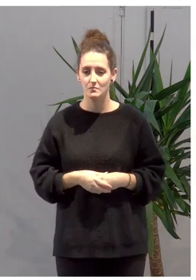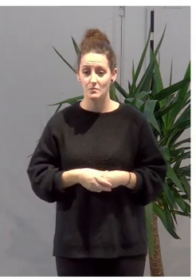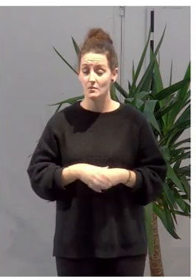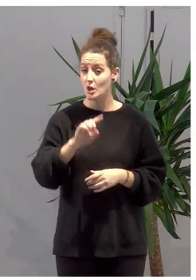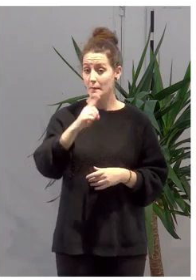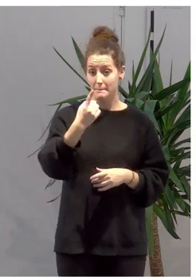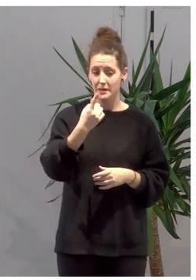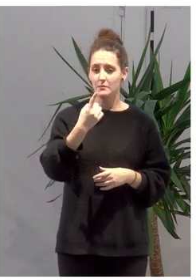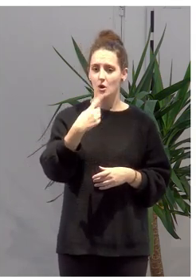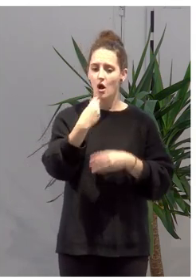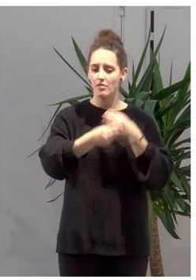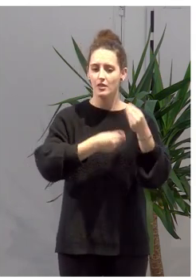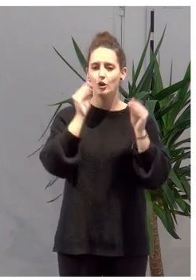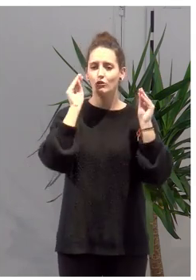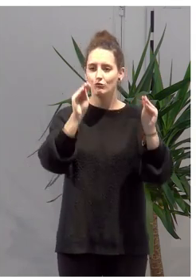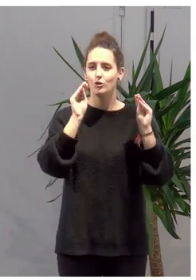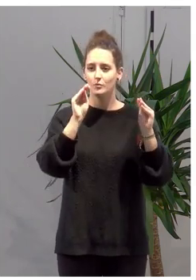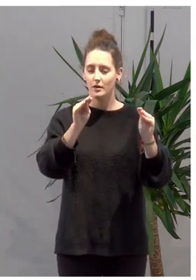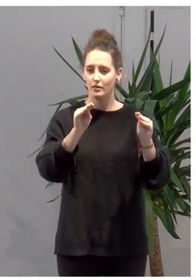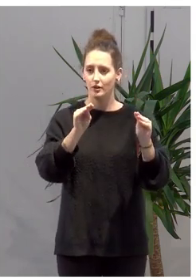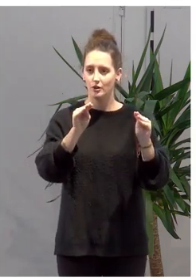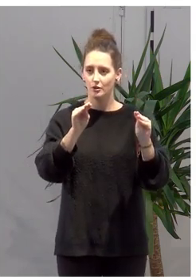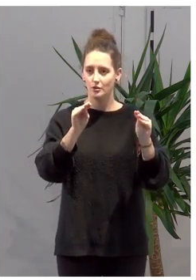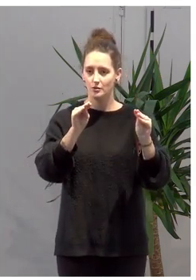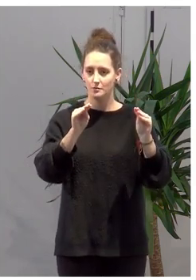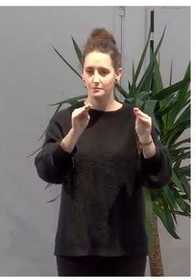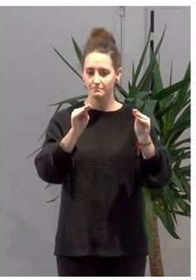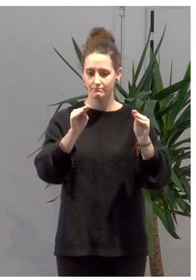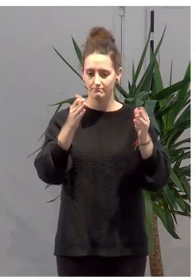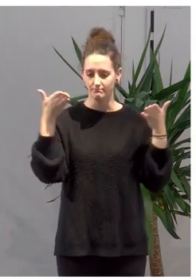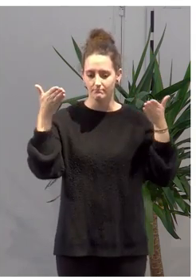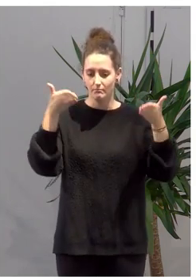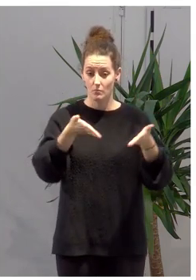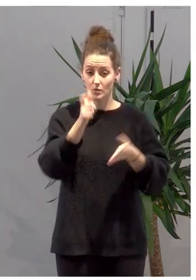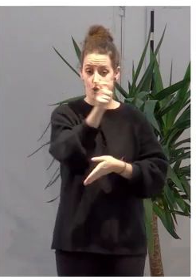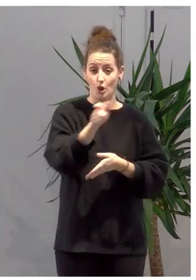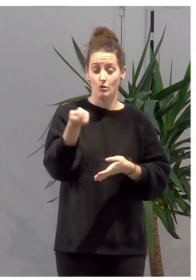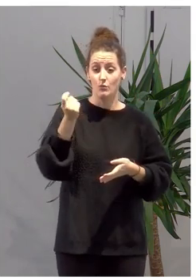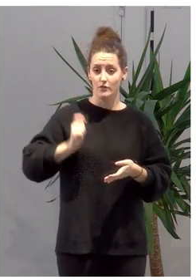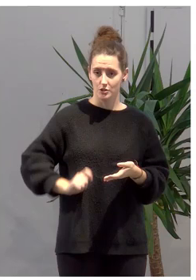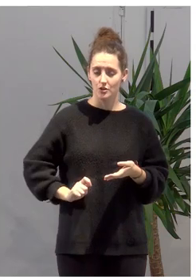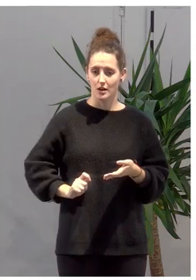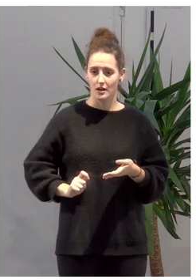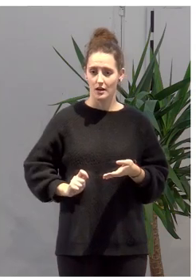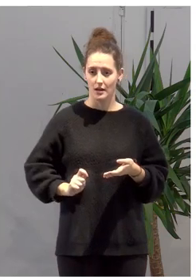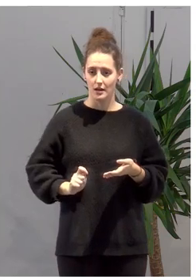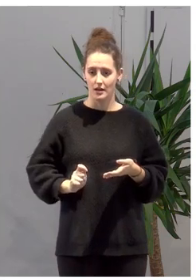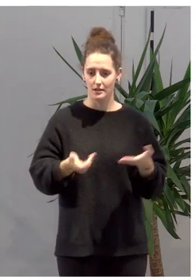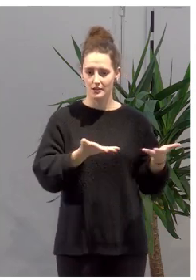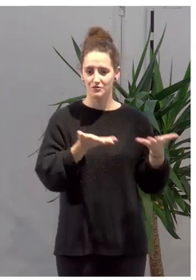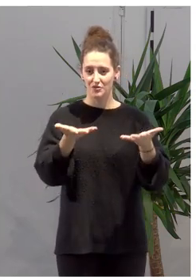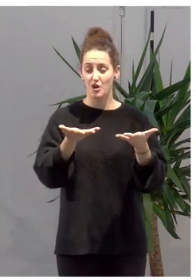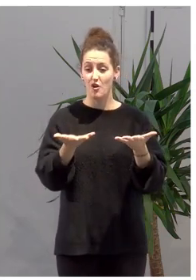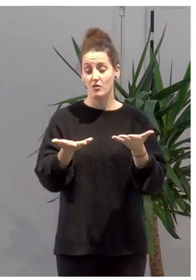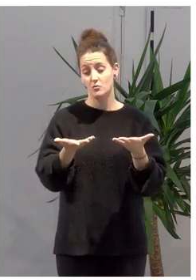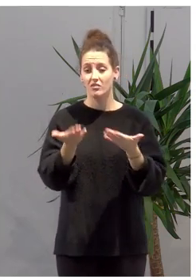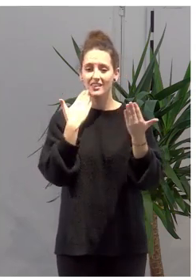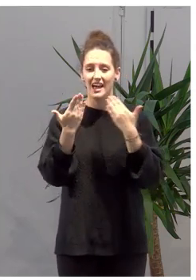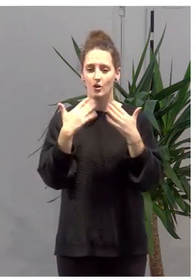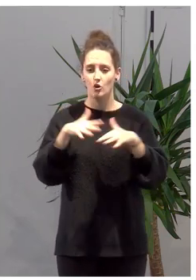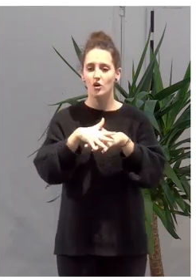En primer lugar, vamos a realizar una formación dirigida a los profesionales que faciliten el diálogo en red,